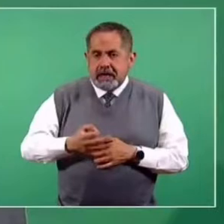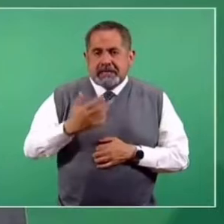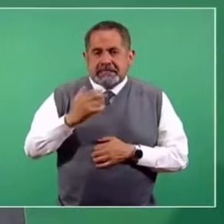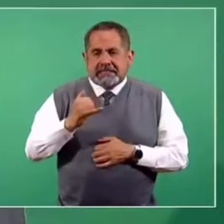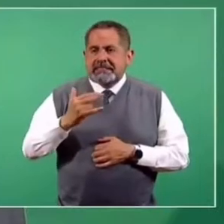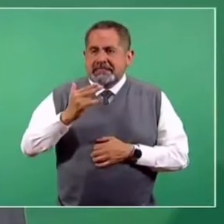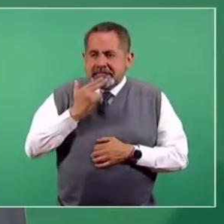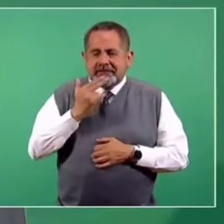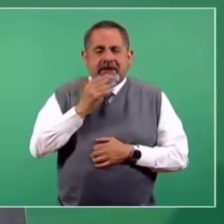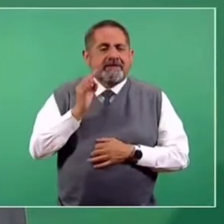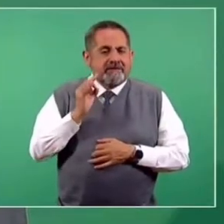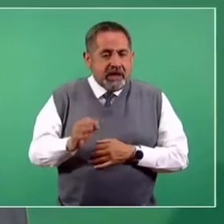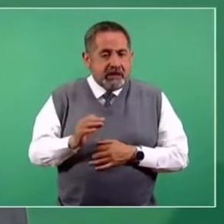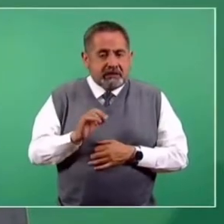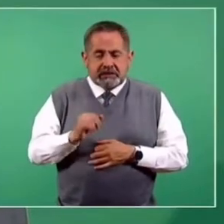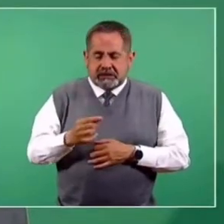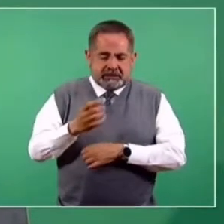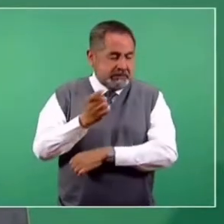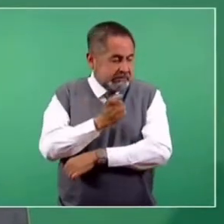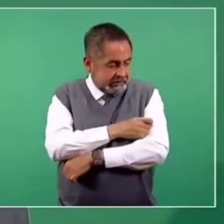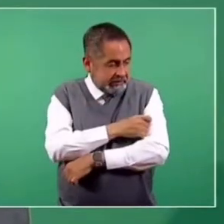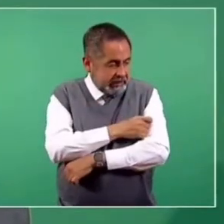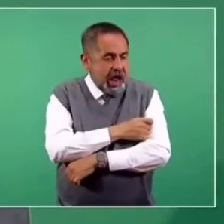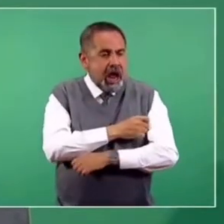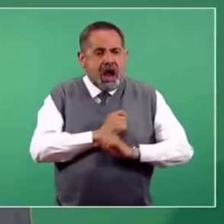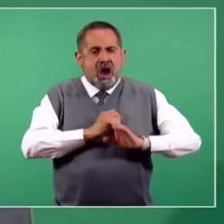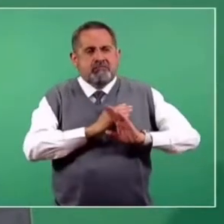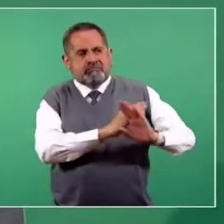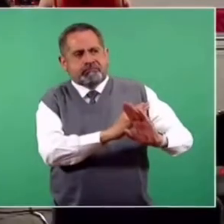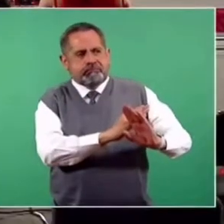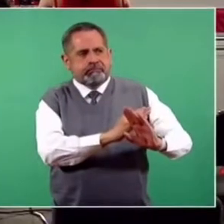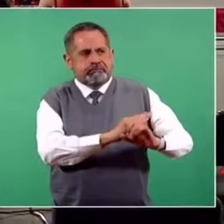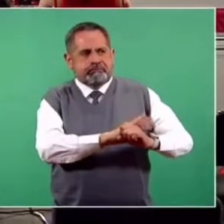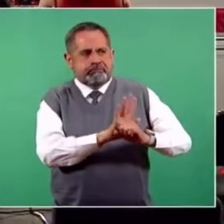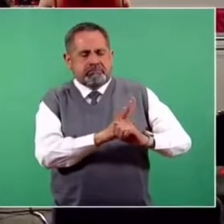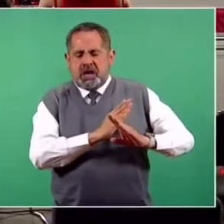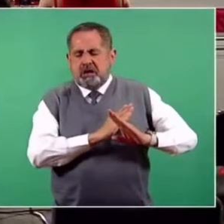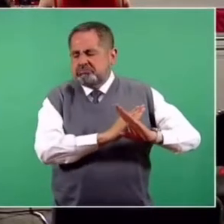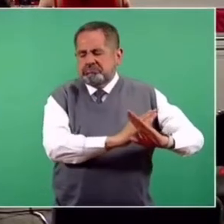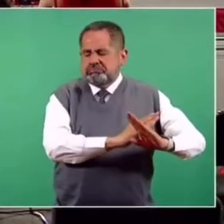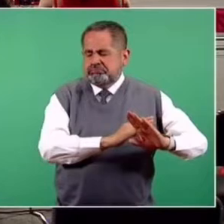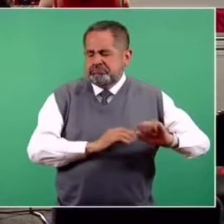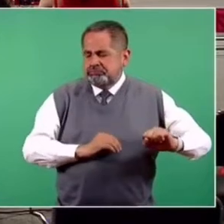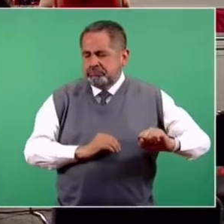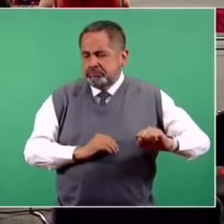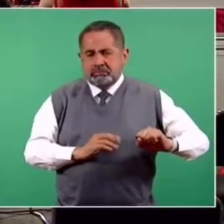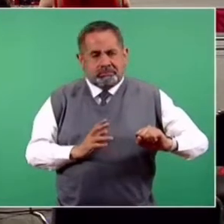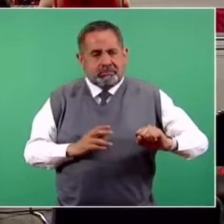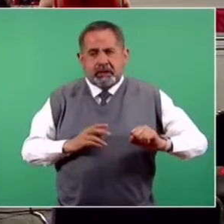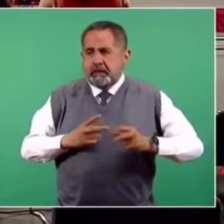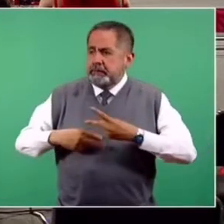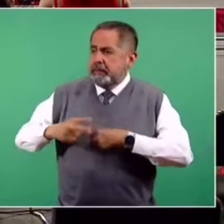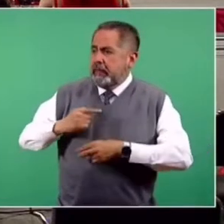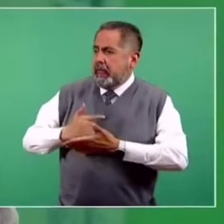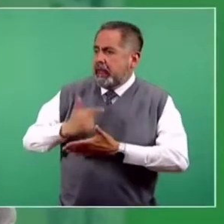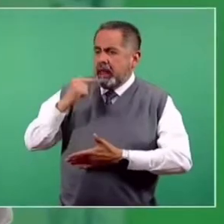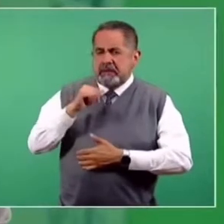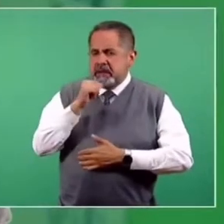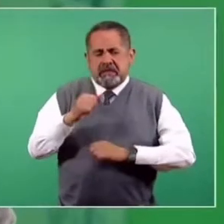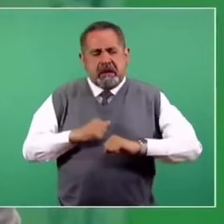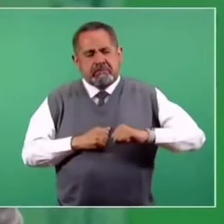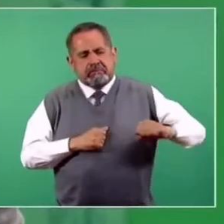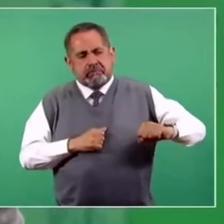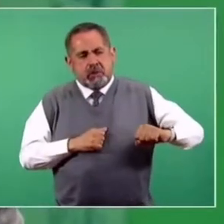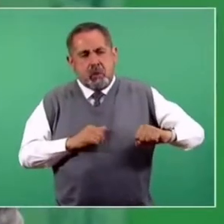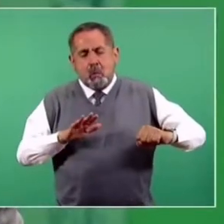esto quiere decir le protegen, le disminuyen el riesgo de tener COVID o de tener complicaciones de COVID o de